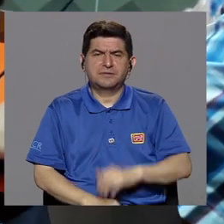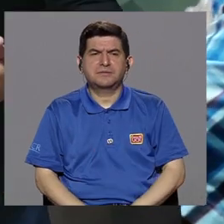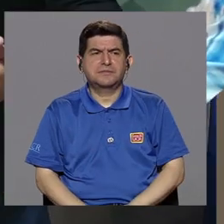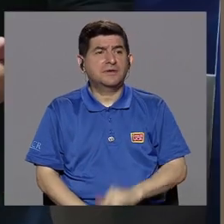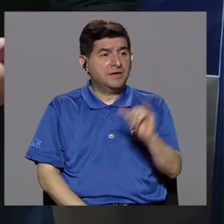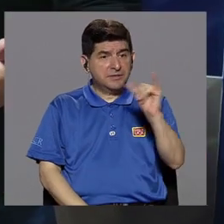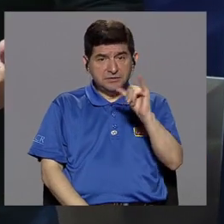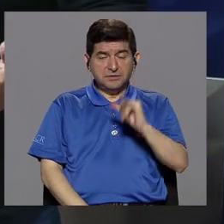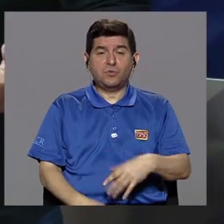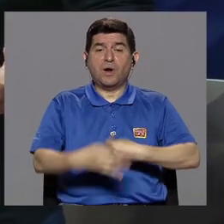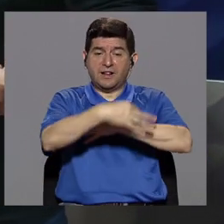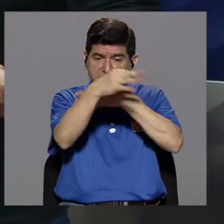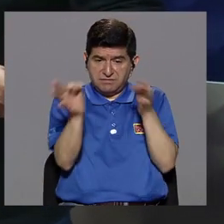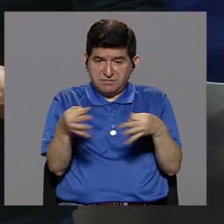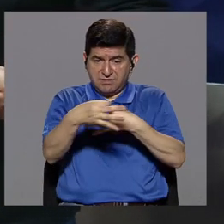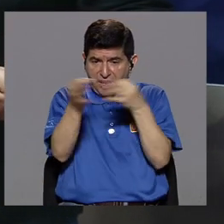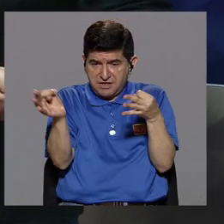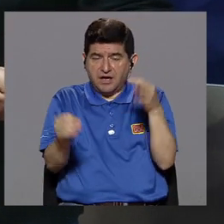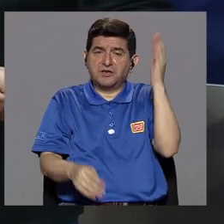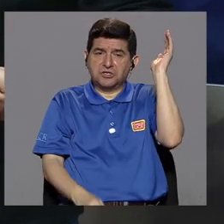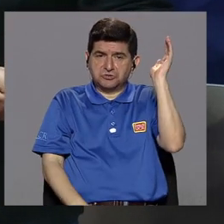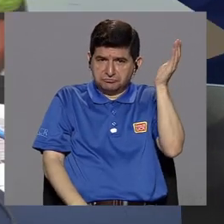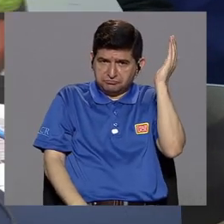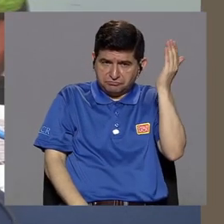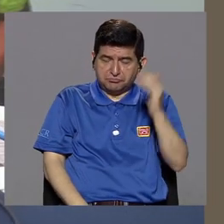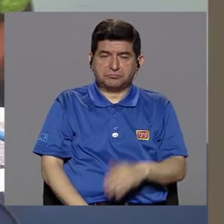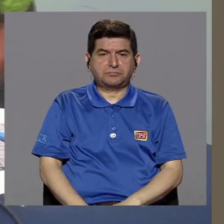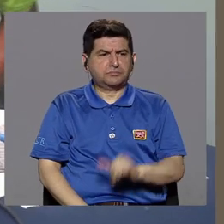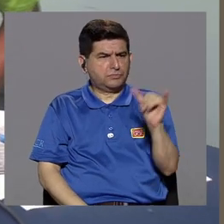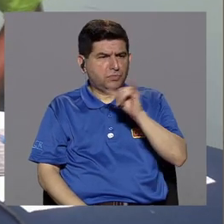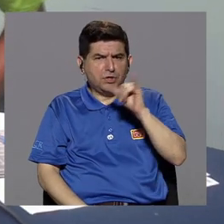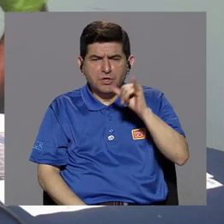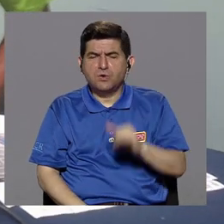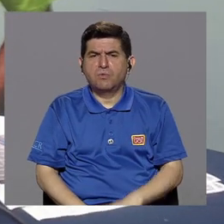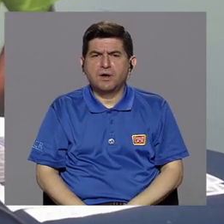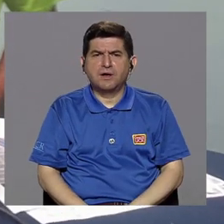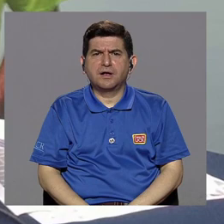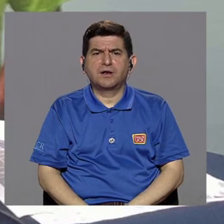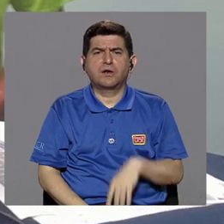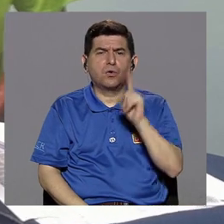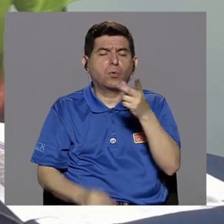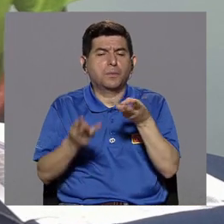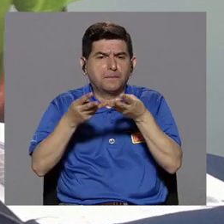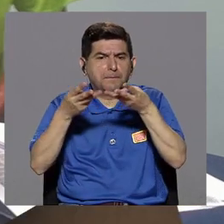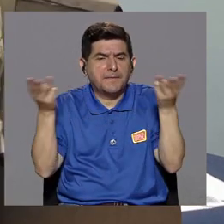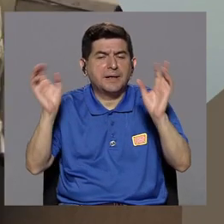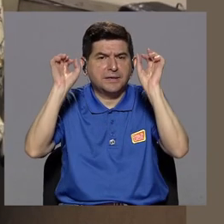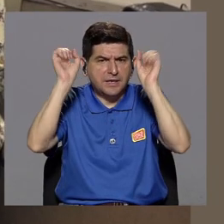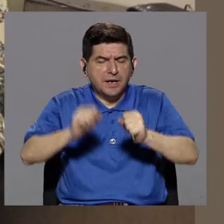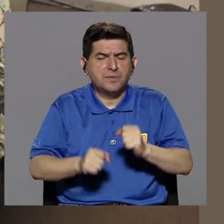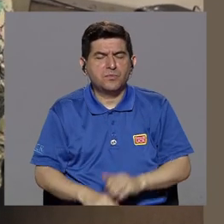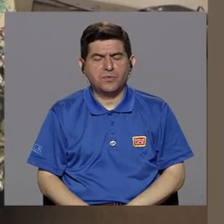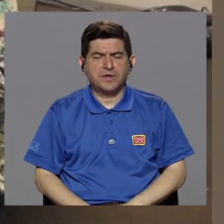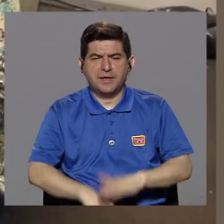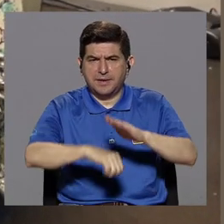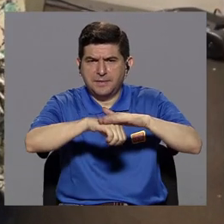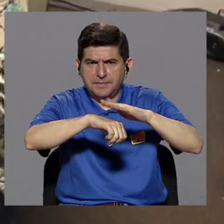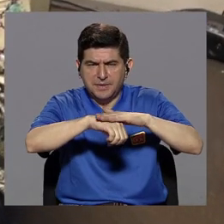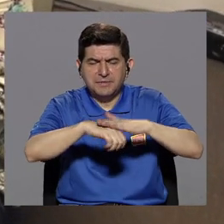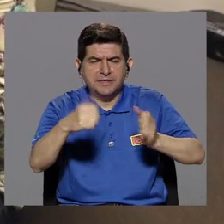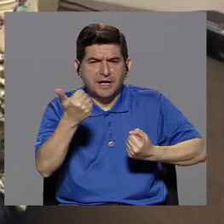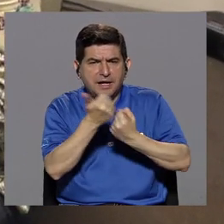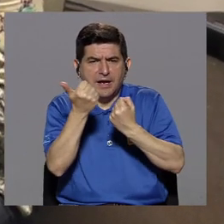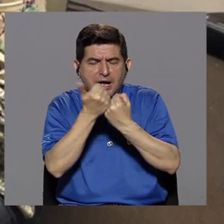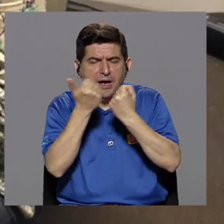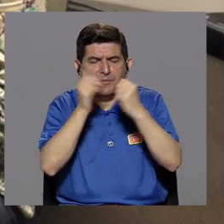a través de talleres, charlas y también a través de la generación de un material que pueda servir como material